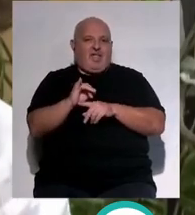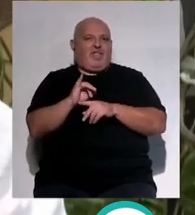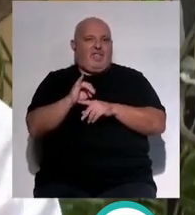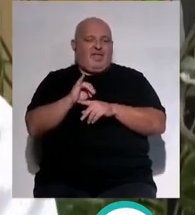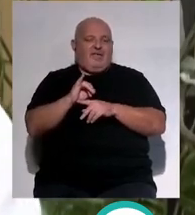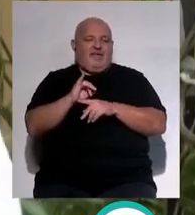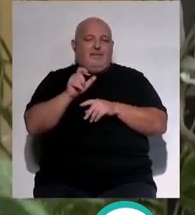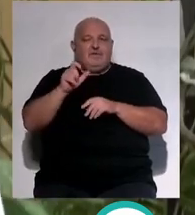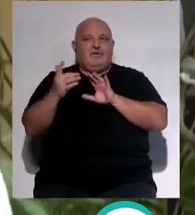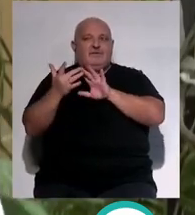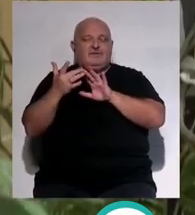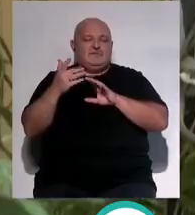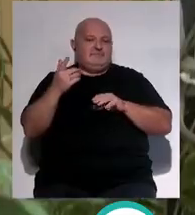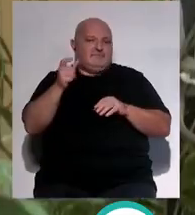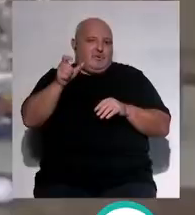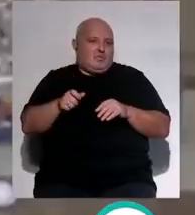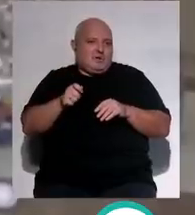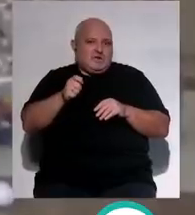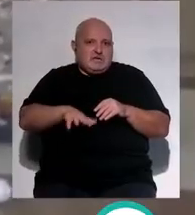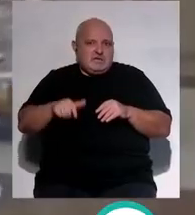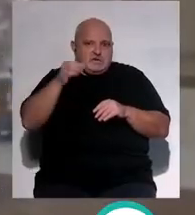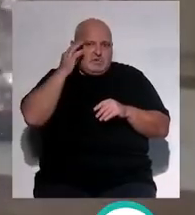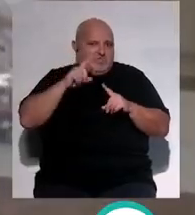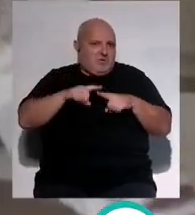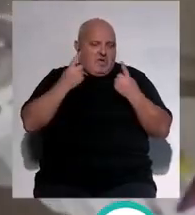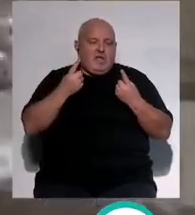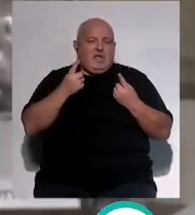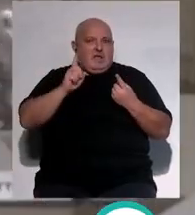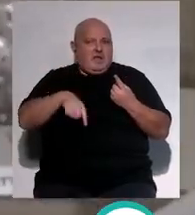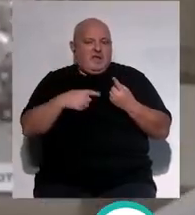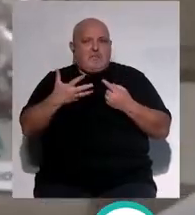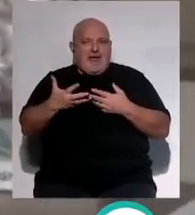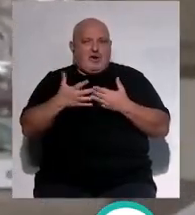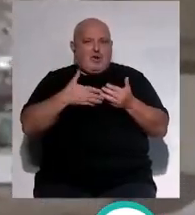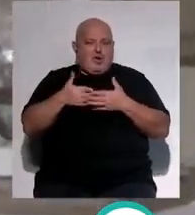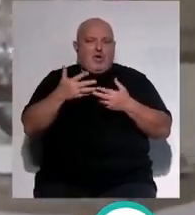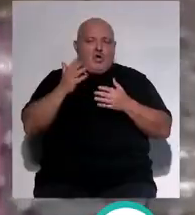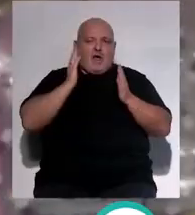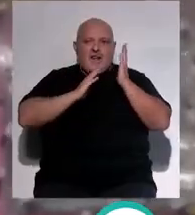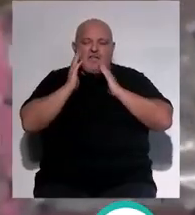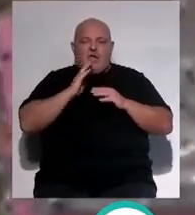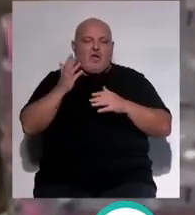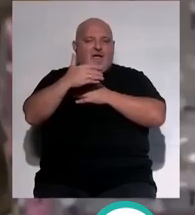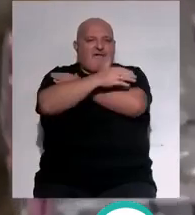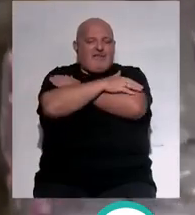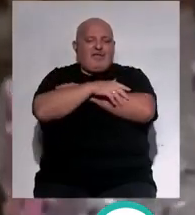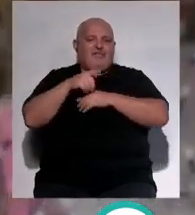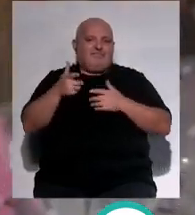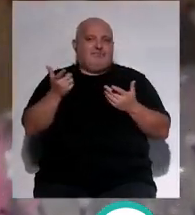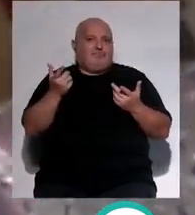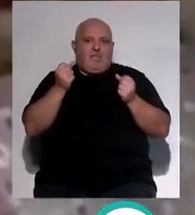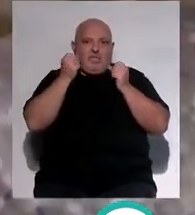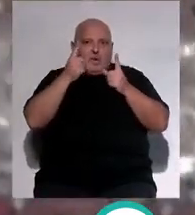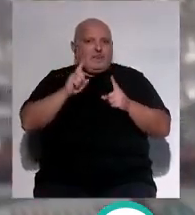la persona ya no solamente a un niño o a una niña puede ser un adulto también le das la mano o lo acaricia o le das un abrazo le puedes